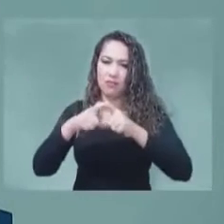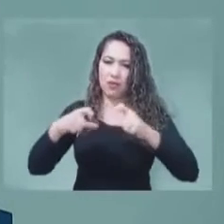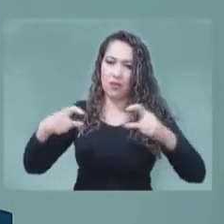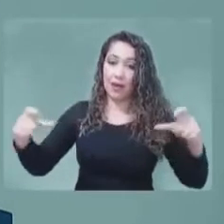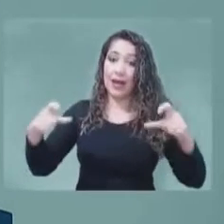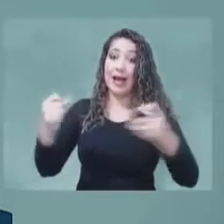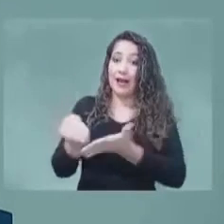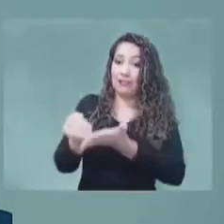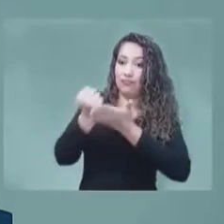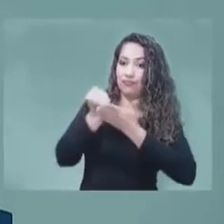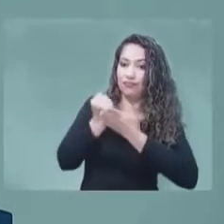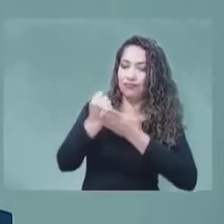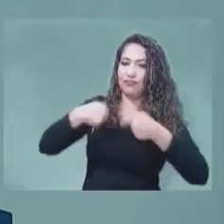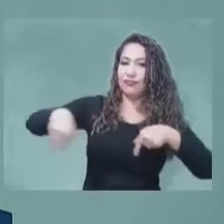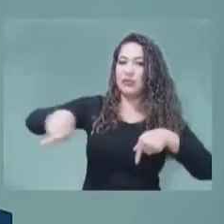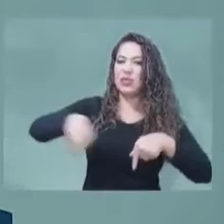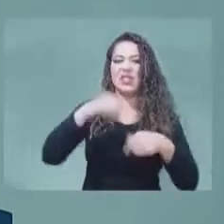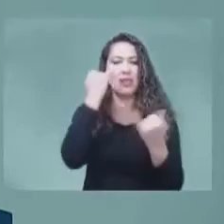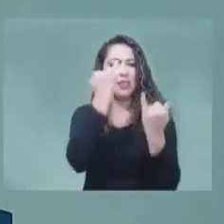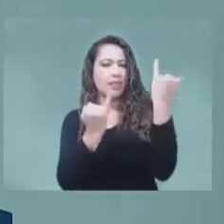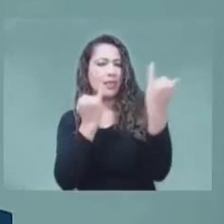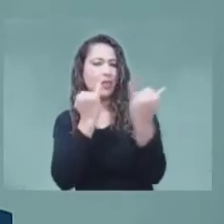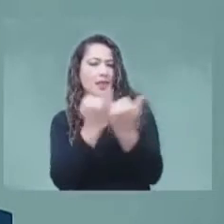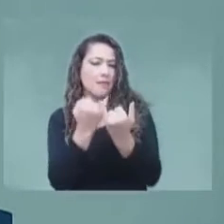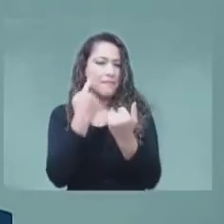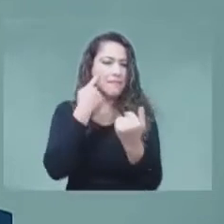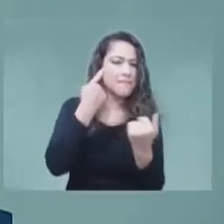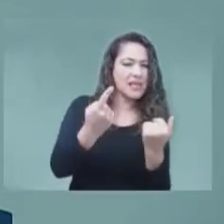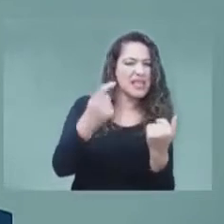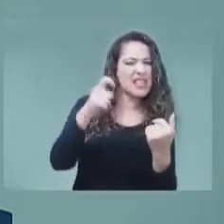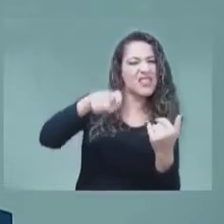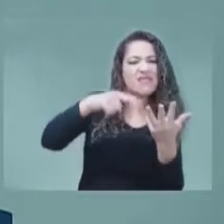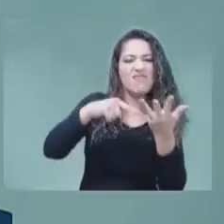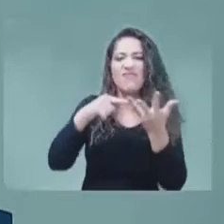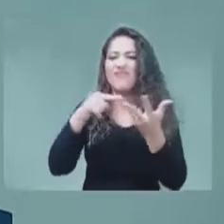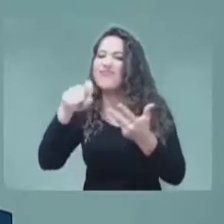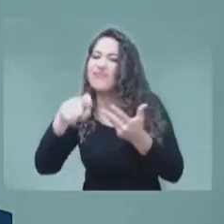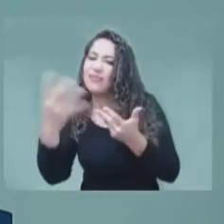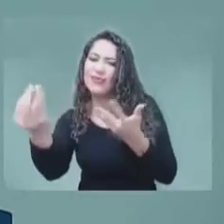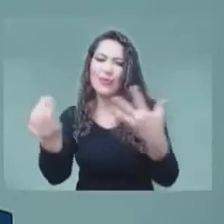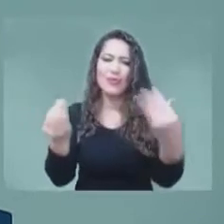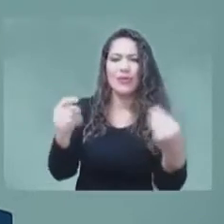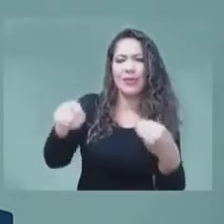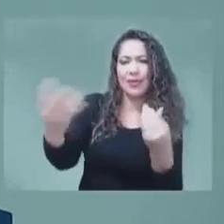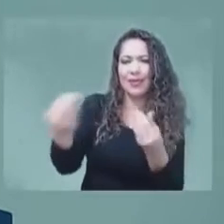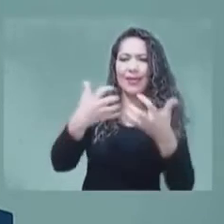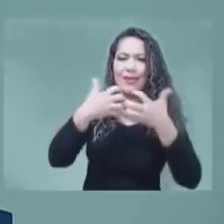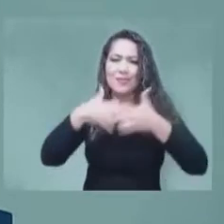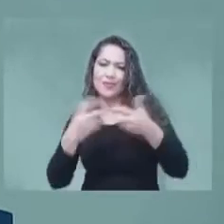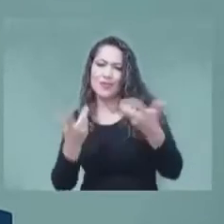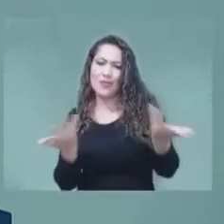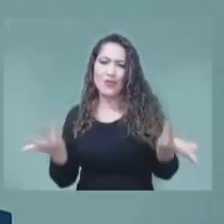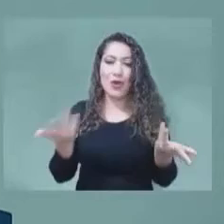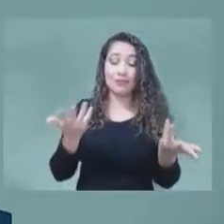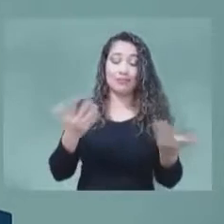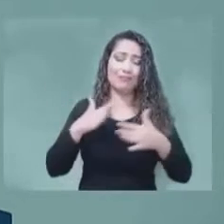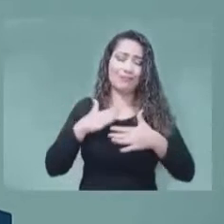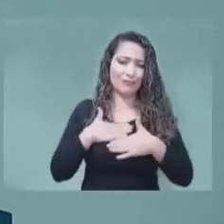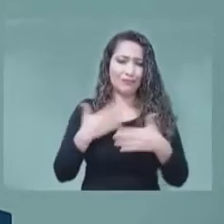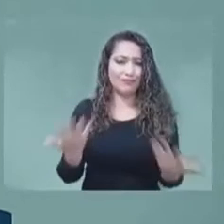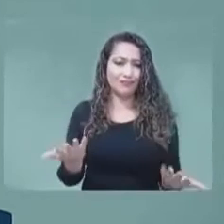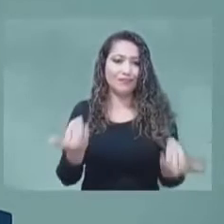identificación de necesidades de sectores productivos. Solo me resta indicar que, como en ediciones